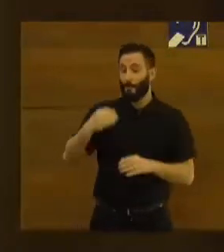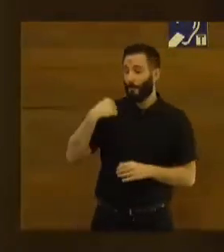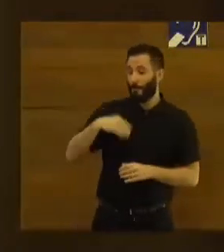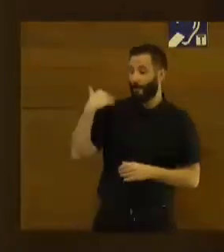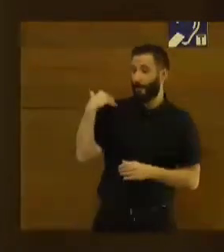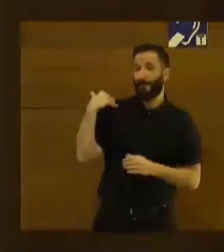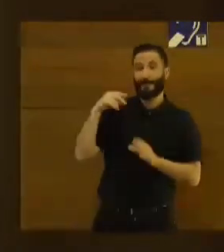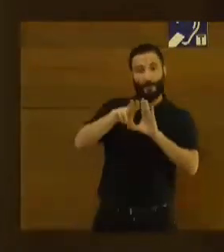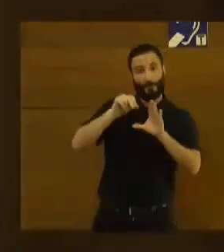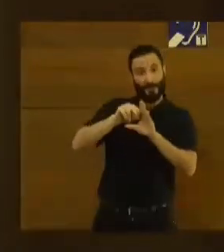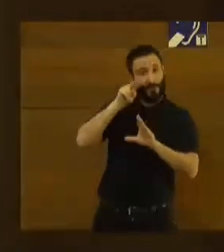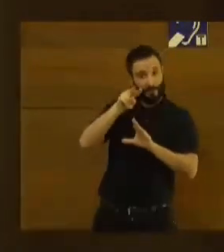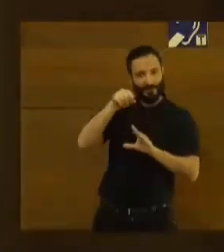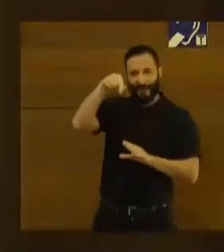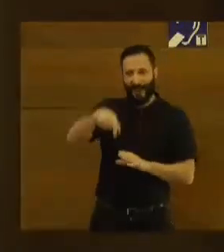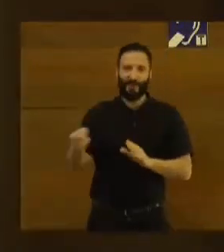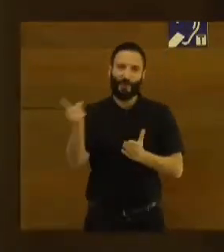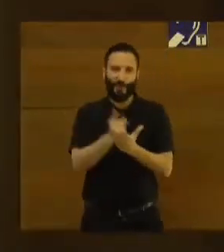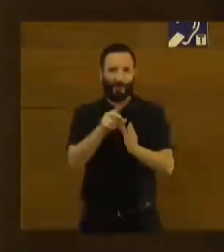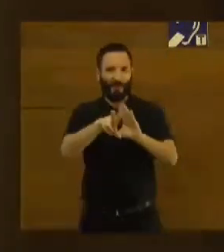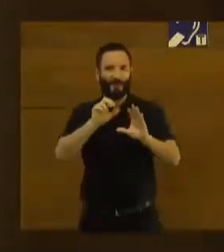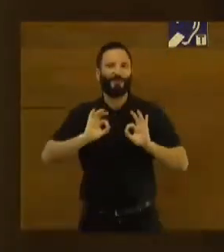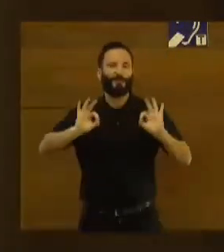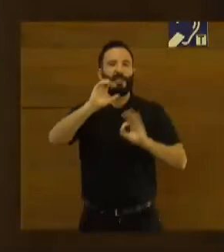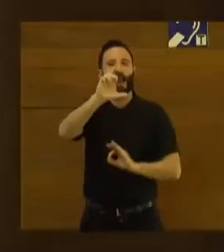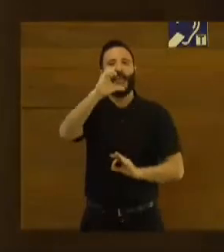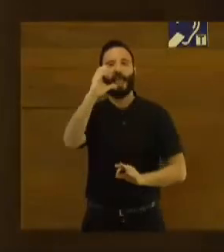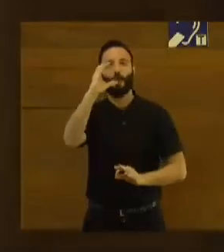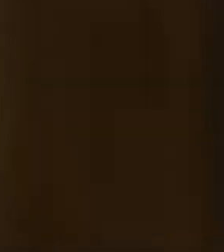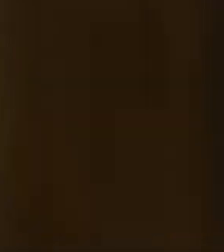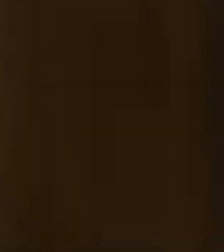también un pequeño vídeo que resume muy bien la actividad que desarrolla ECODES.